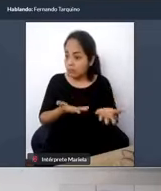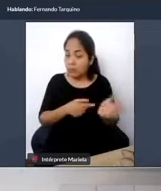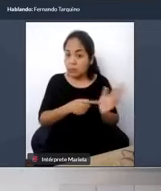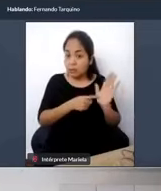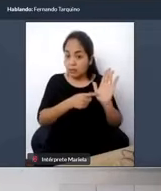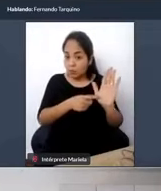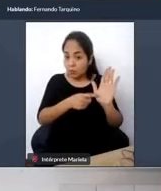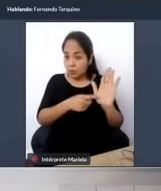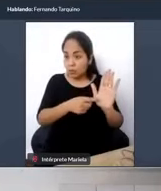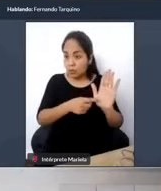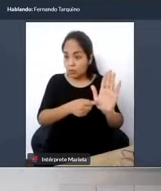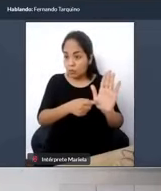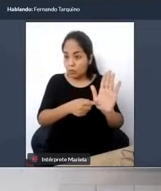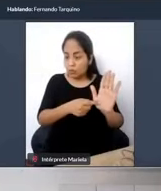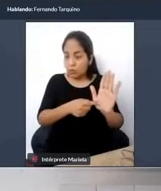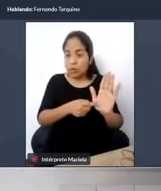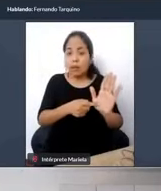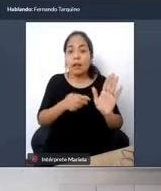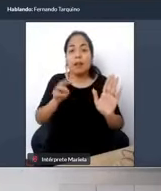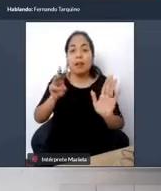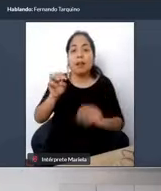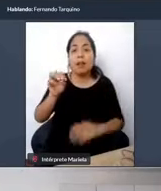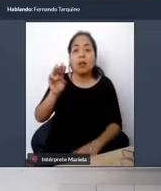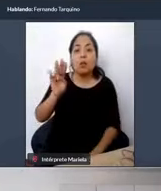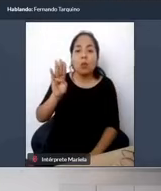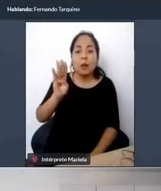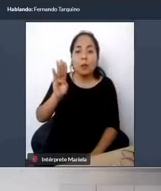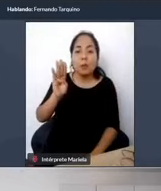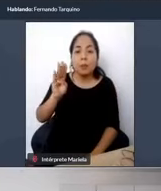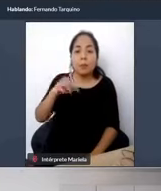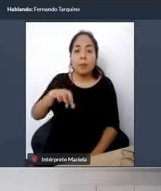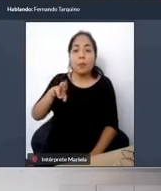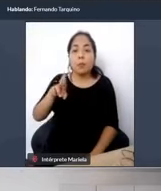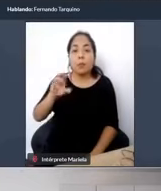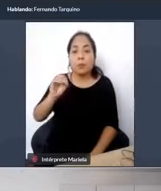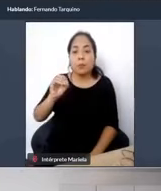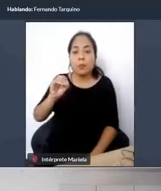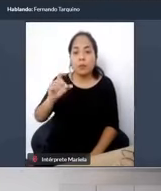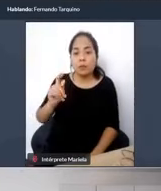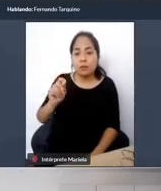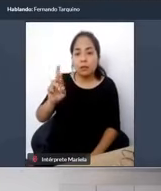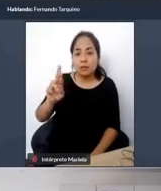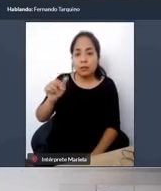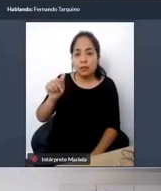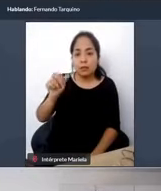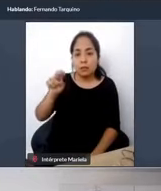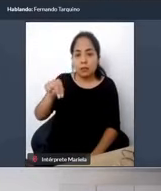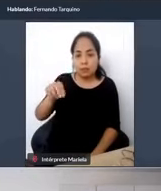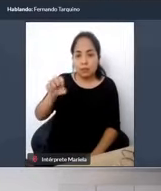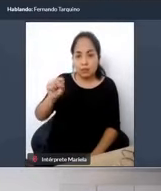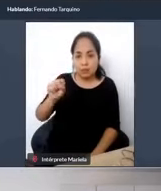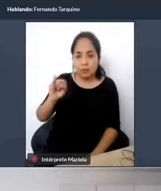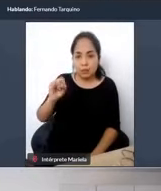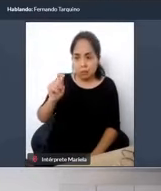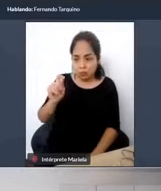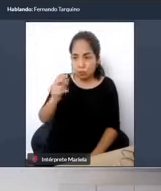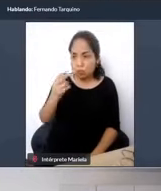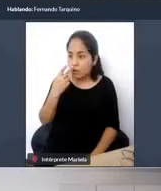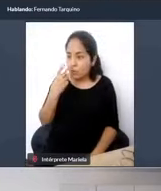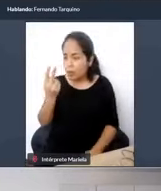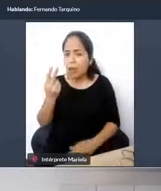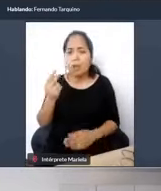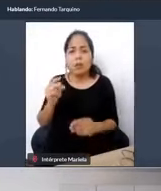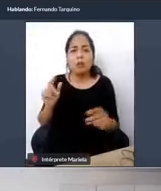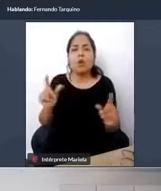web de ProTránsito, por ejemplo. O sea, existe equipamiento para visualizar las calles, cómo están, cómo se